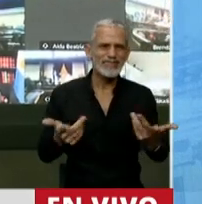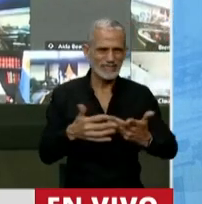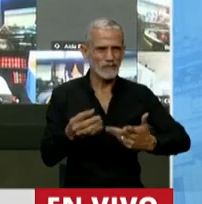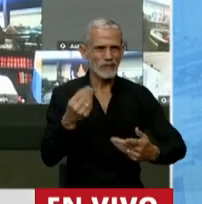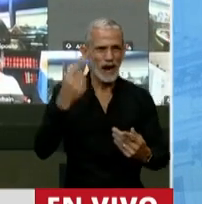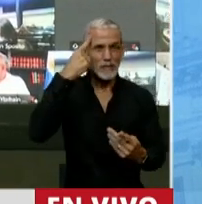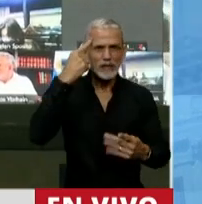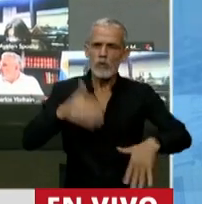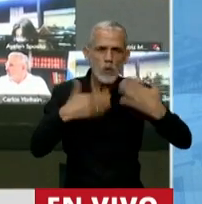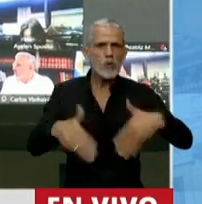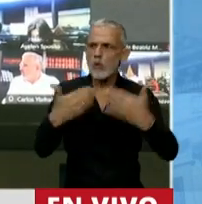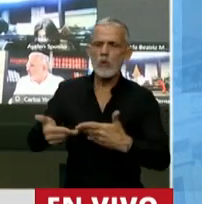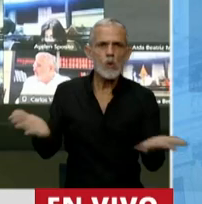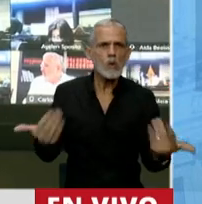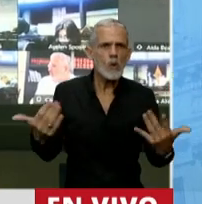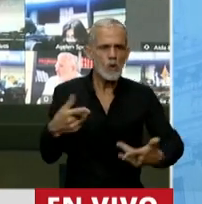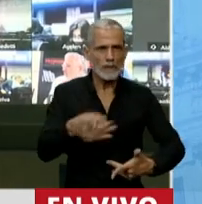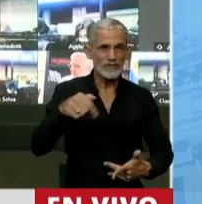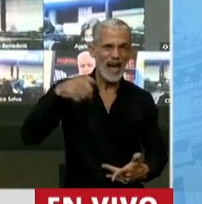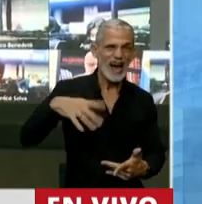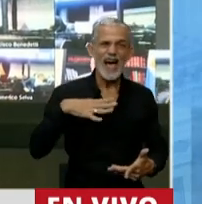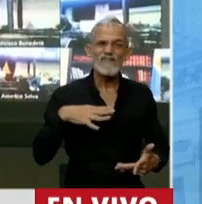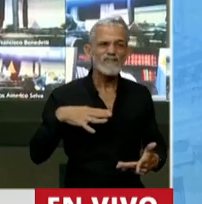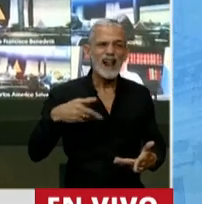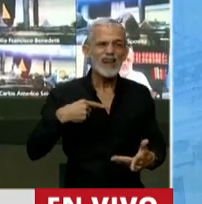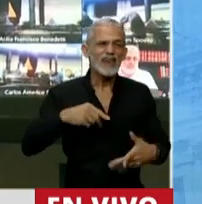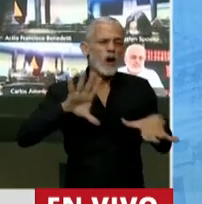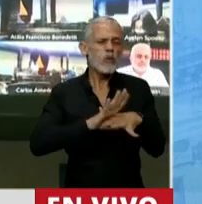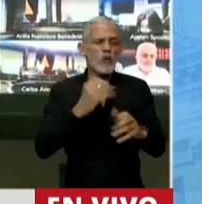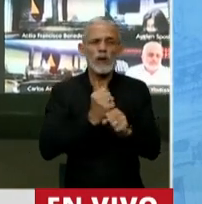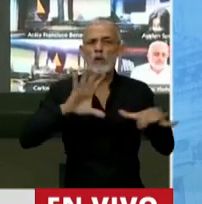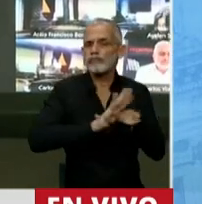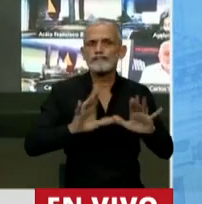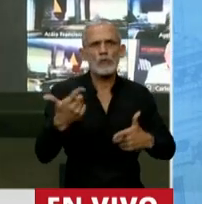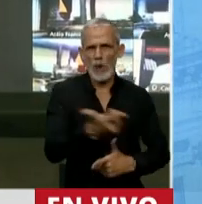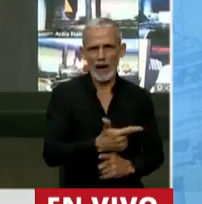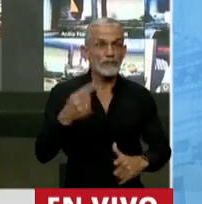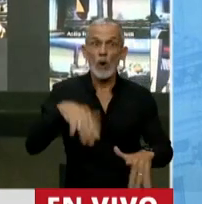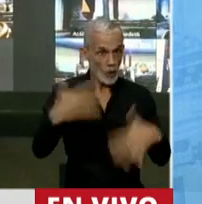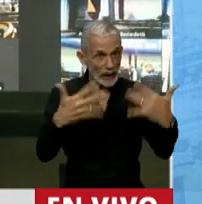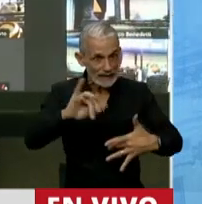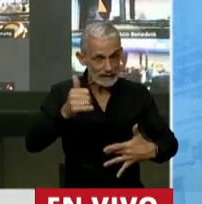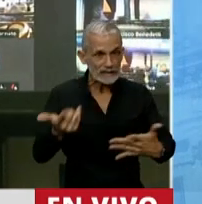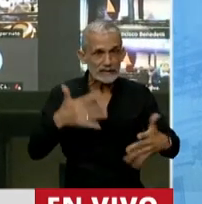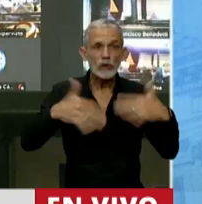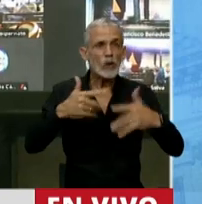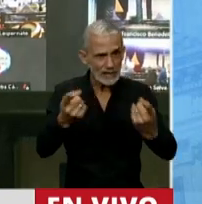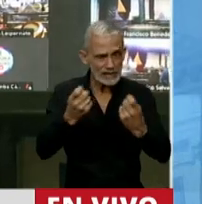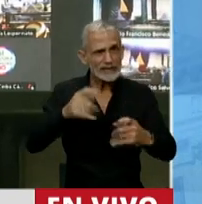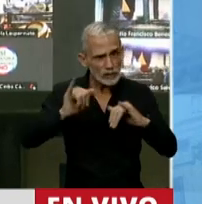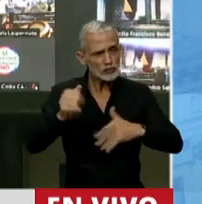para ponerse a trabajar, y acá ha habido falta de eficacia, esto era urgente, esto era